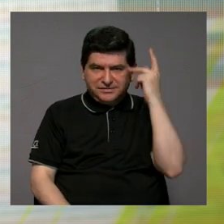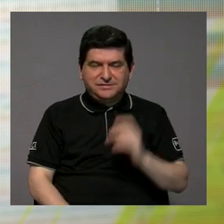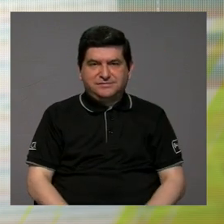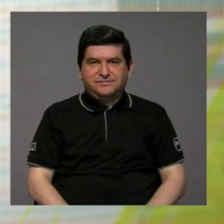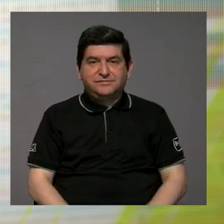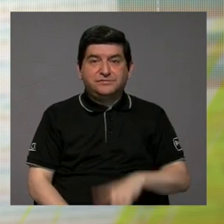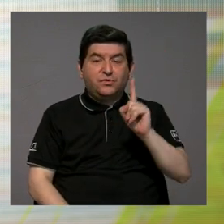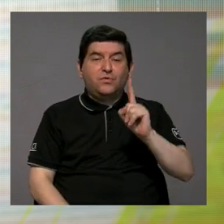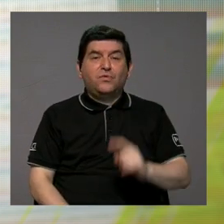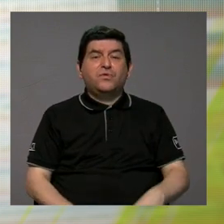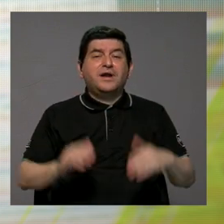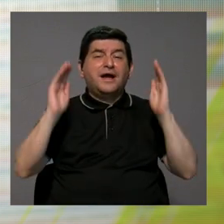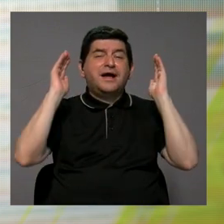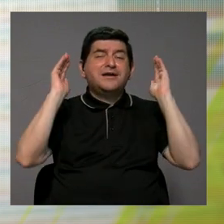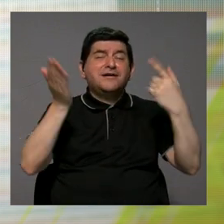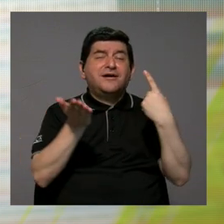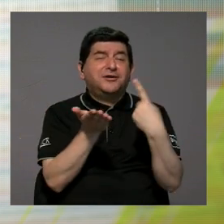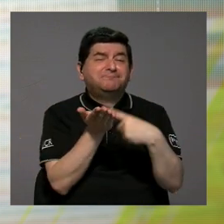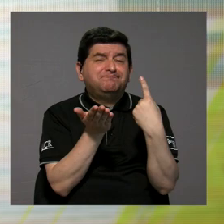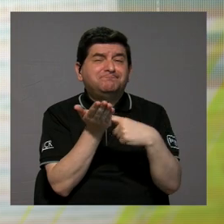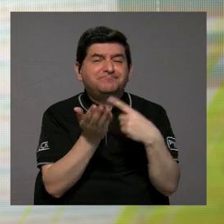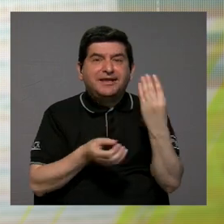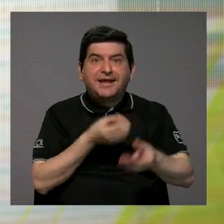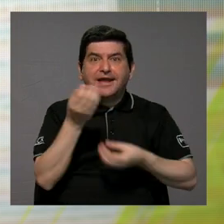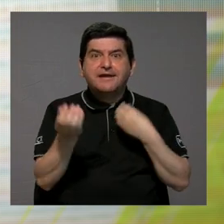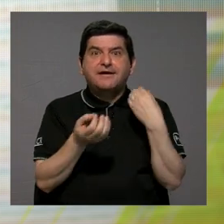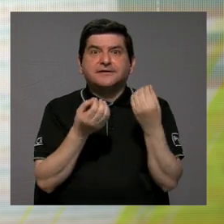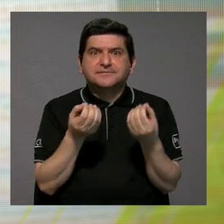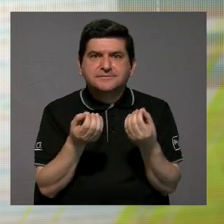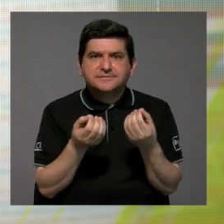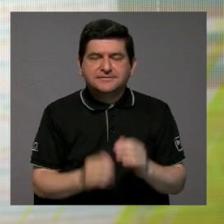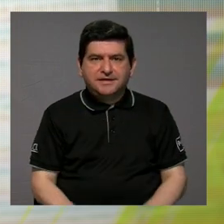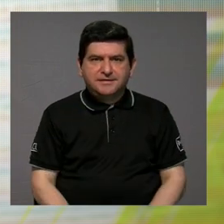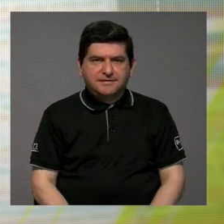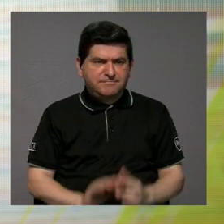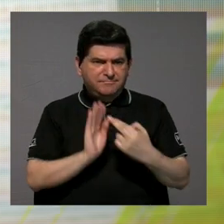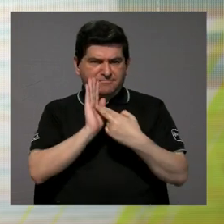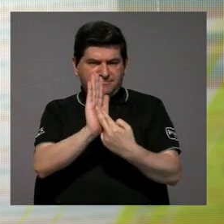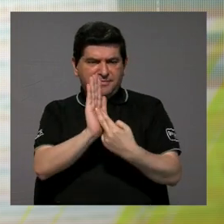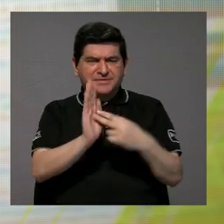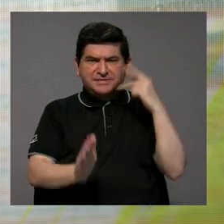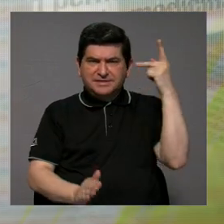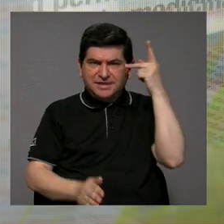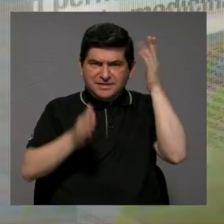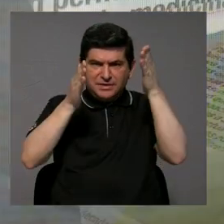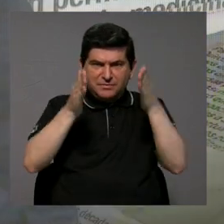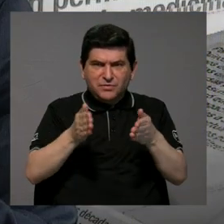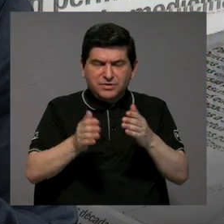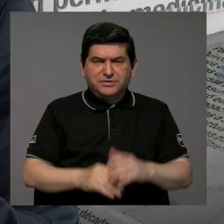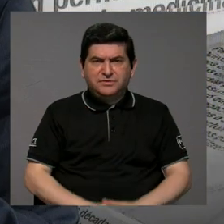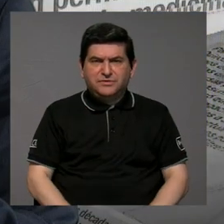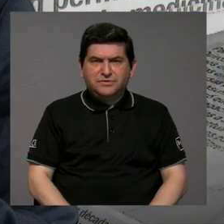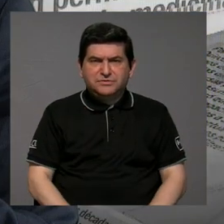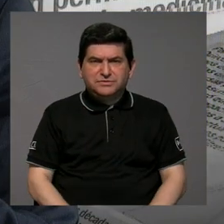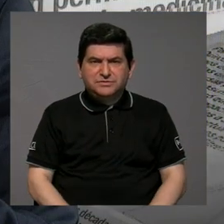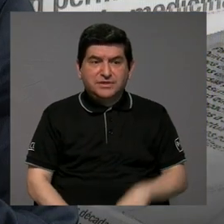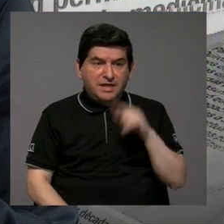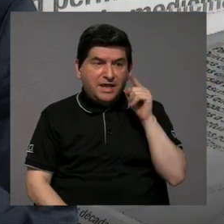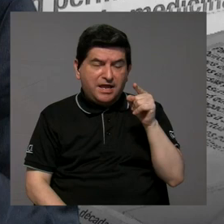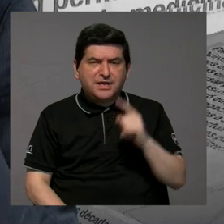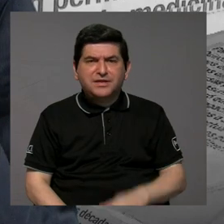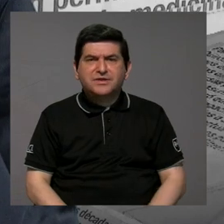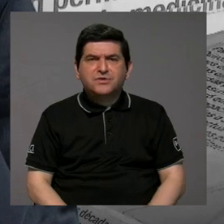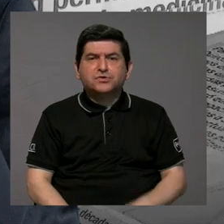fondo, una de las grandes discusiones es cómo hacer que la representación política que ostentan es una